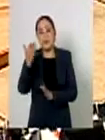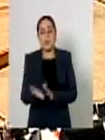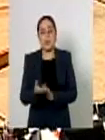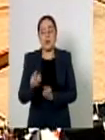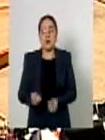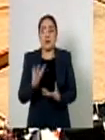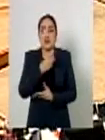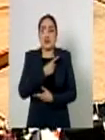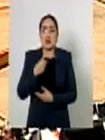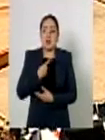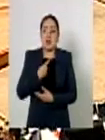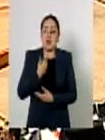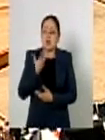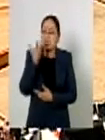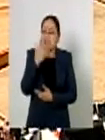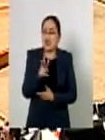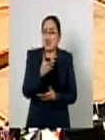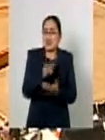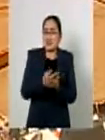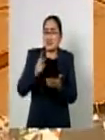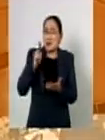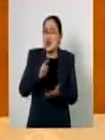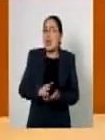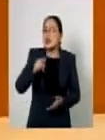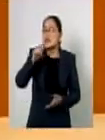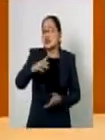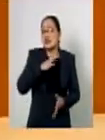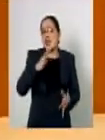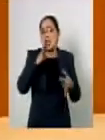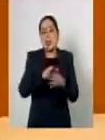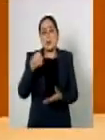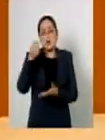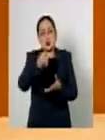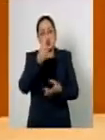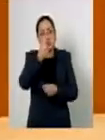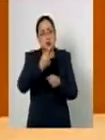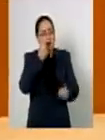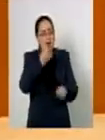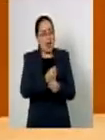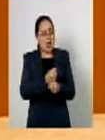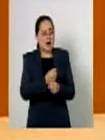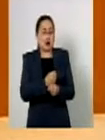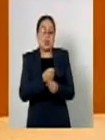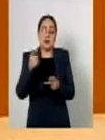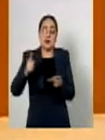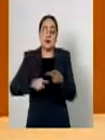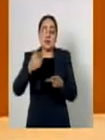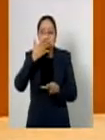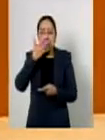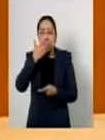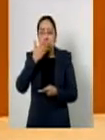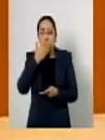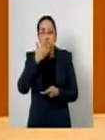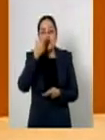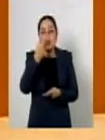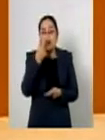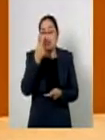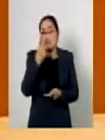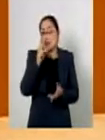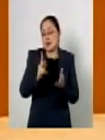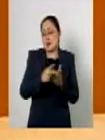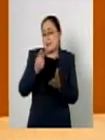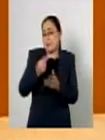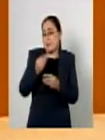un monto 10 veces superior a lo establecido en su presupuesto anual en Sonora fue 3 veces más